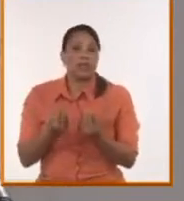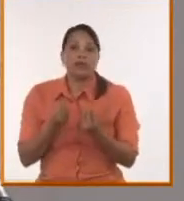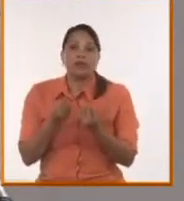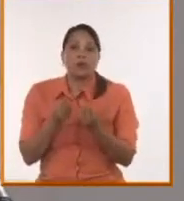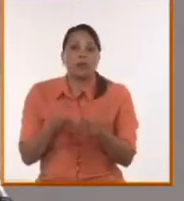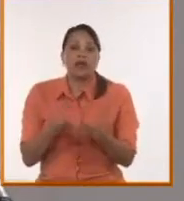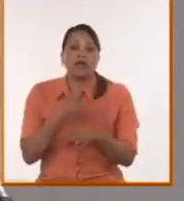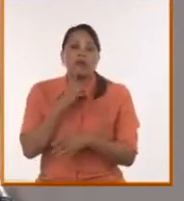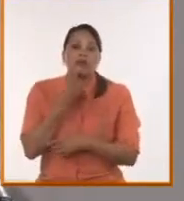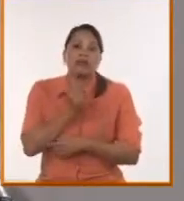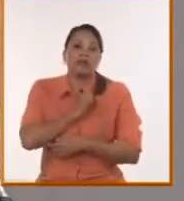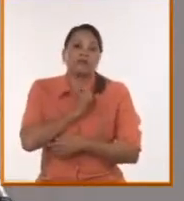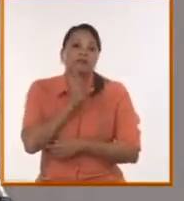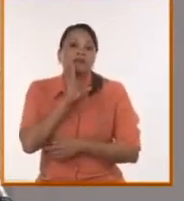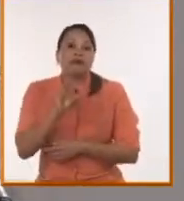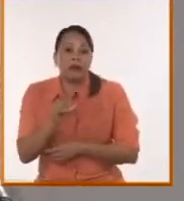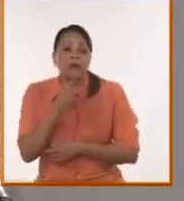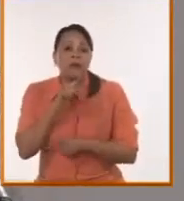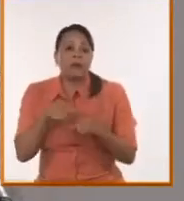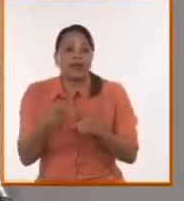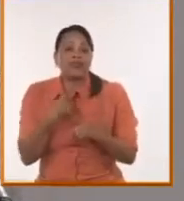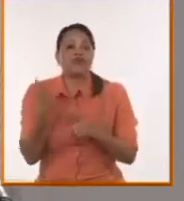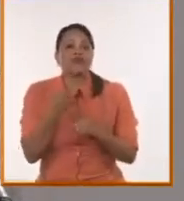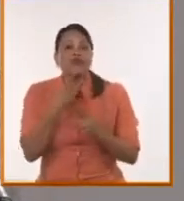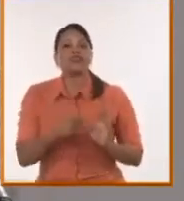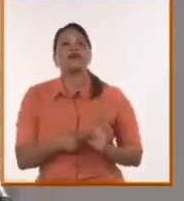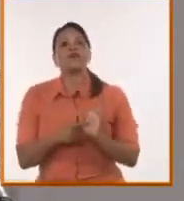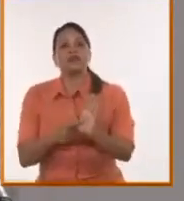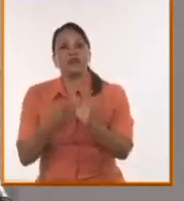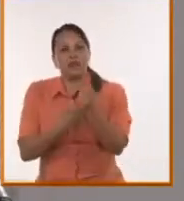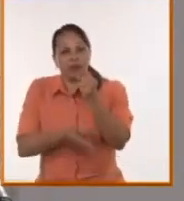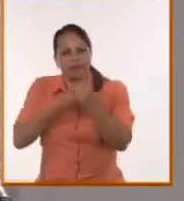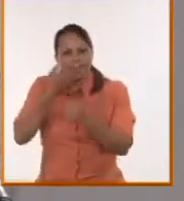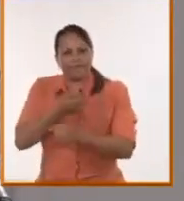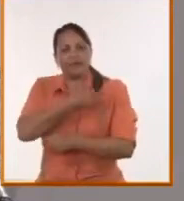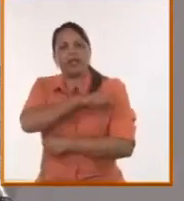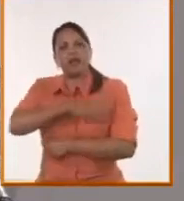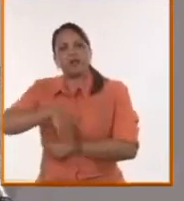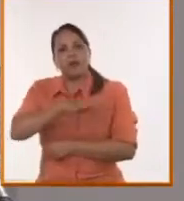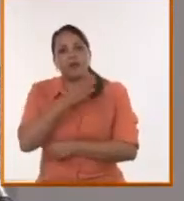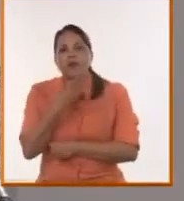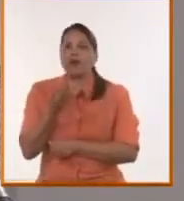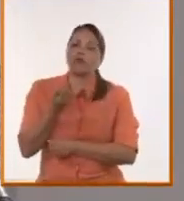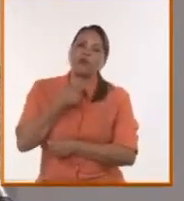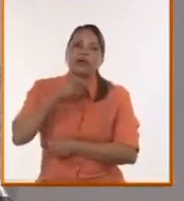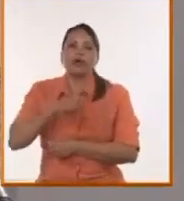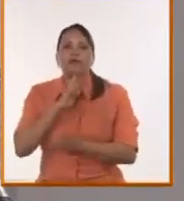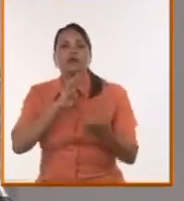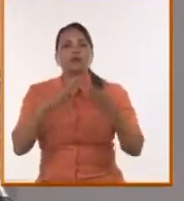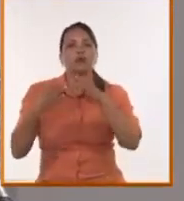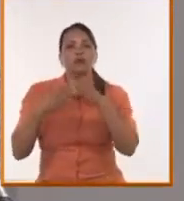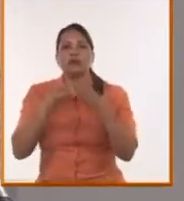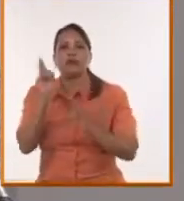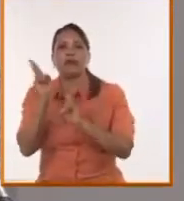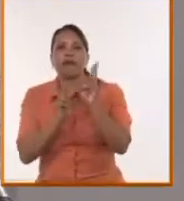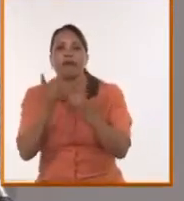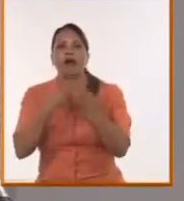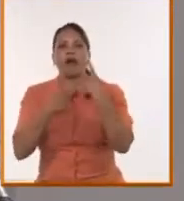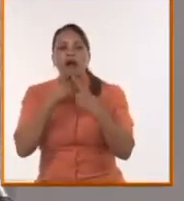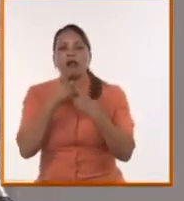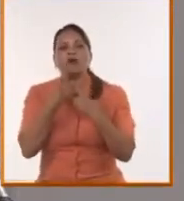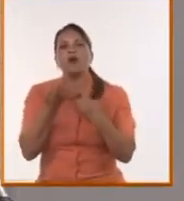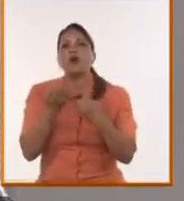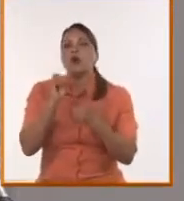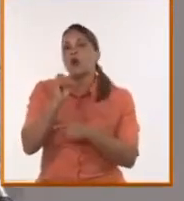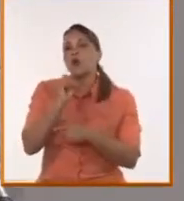dejen hablar, porque además podemos demostrar a nuestro pueblo lo que pasa, cuando discrepas o cuando no se quiere que